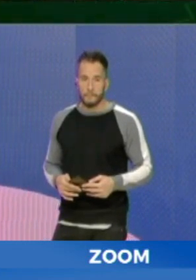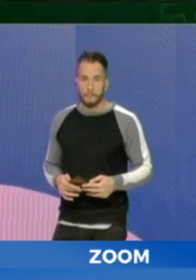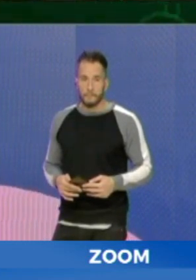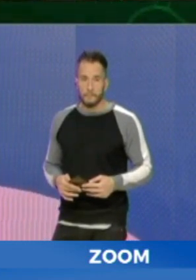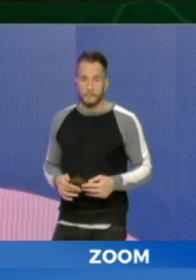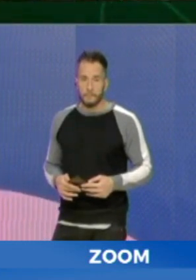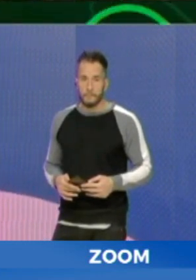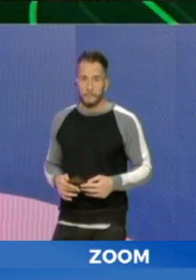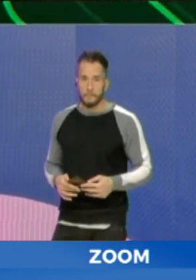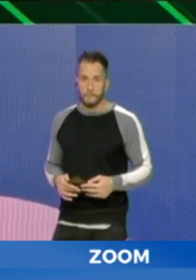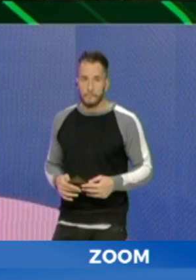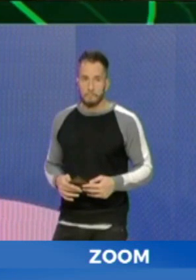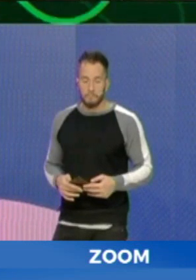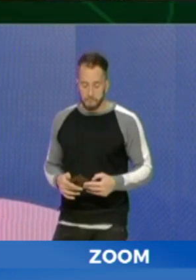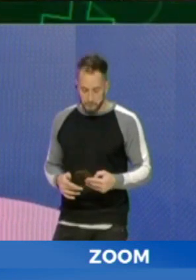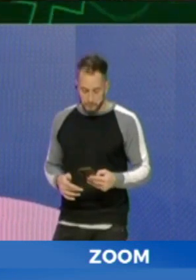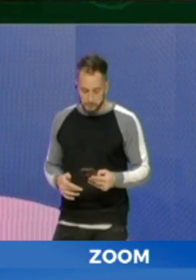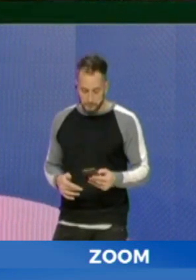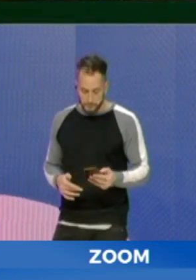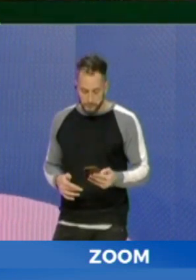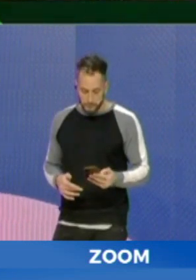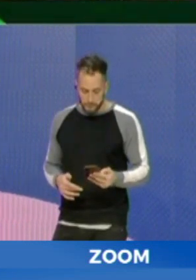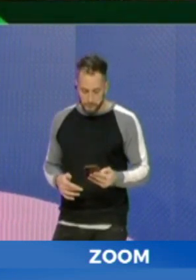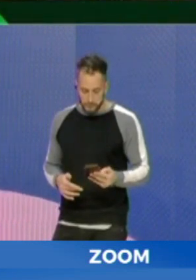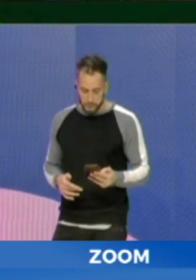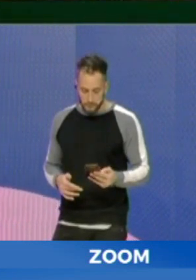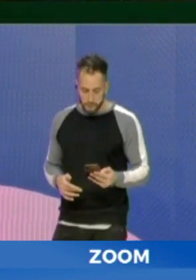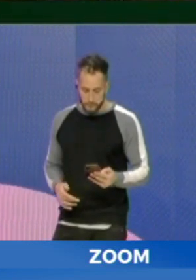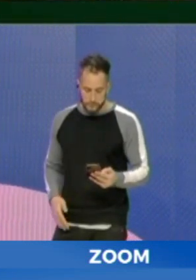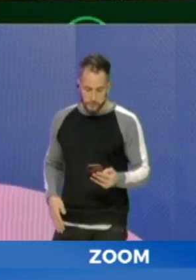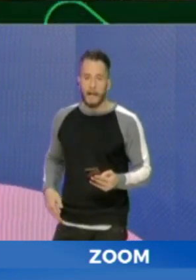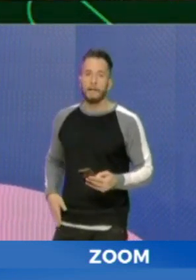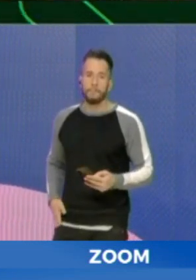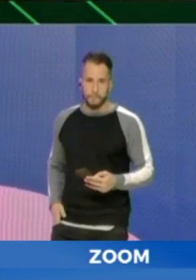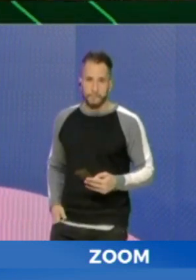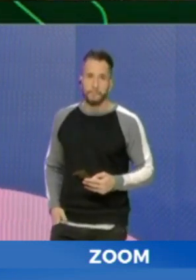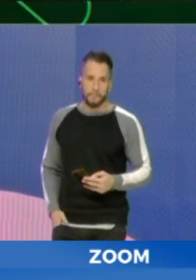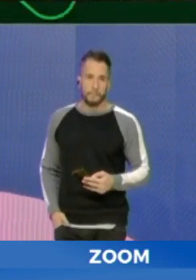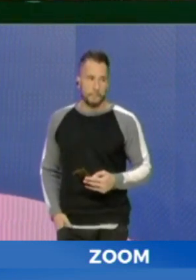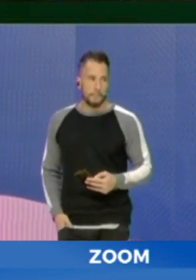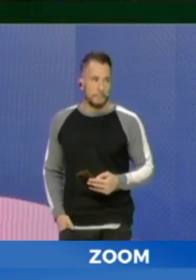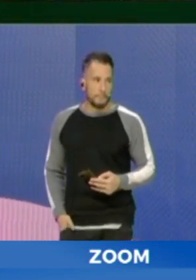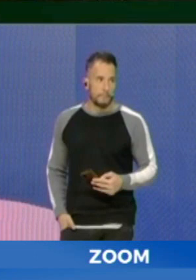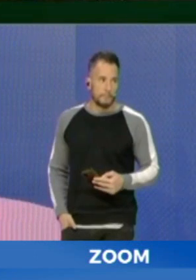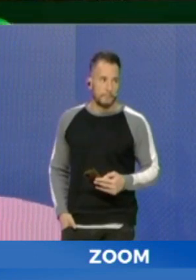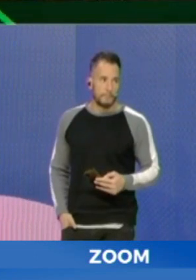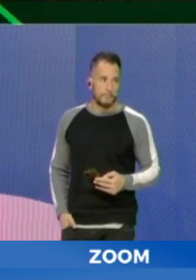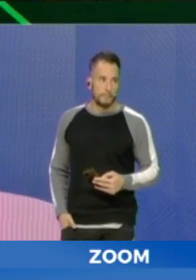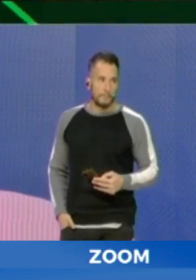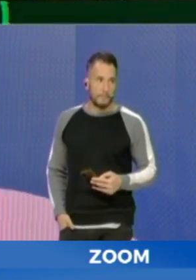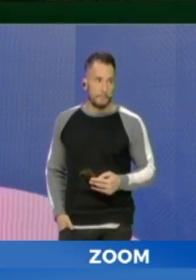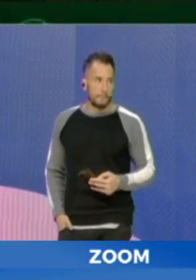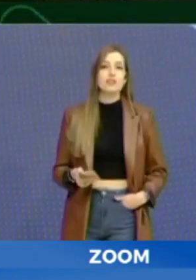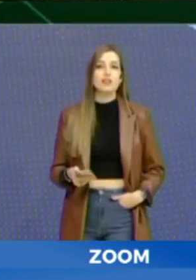convivencia sea no solamente tan curricular o sentaditos aprendiendo de todas las cosas. Y